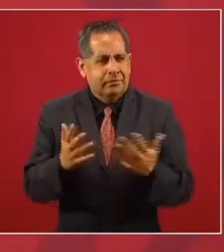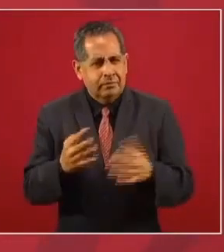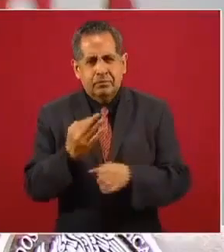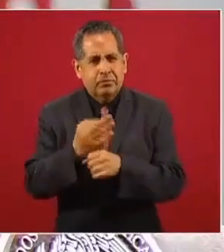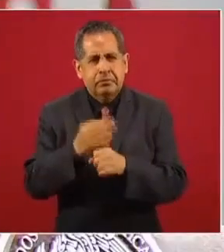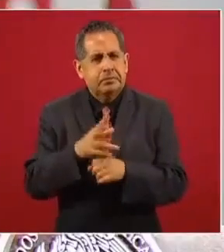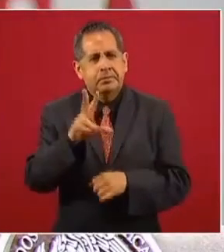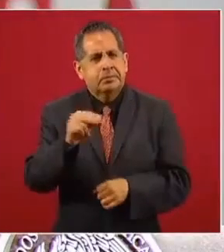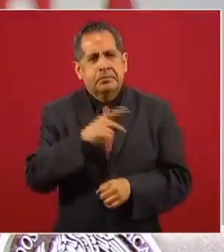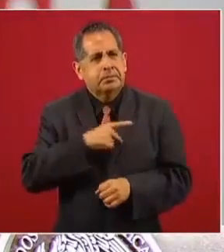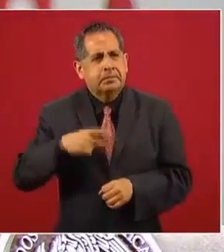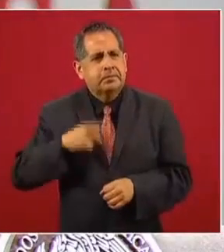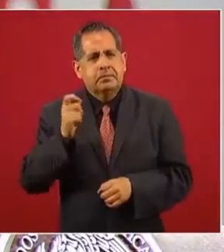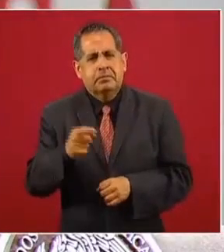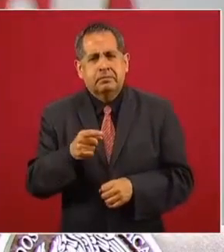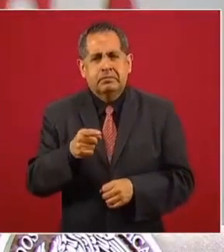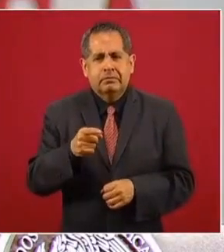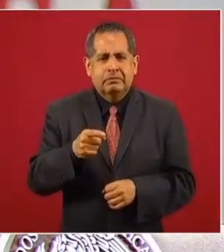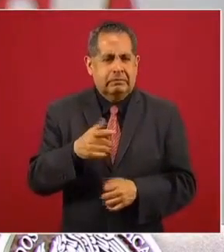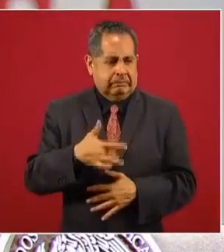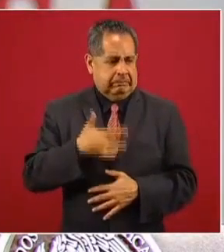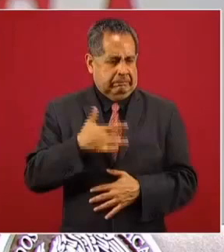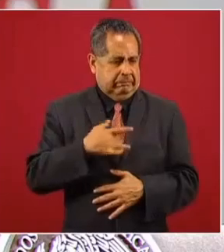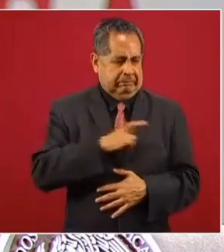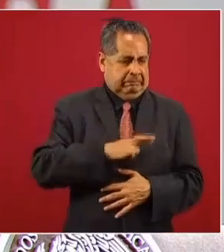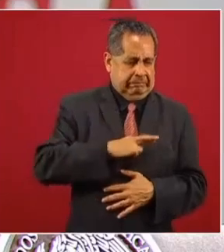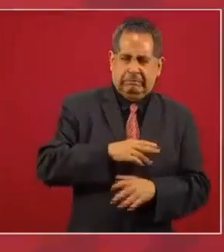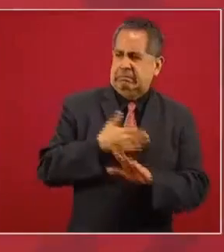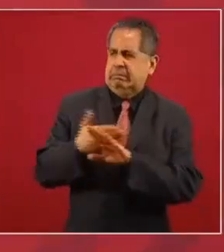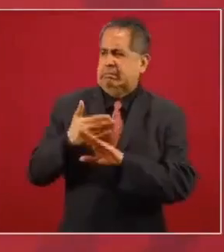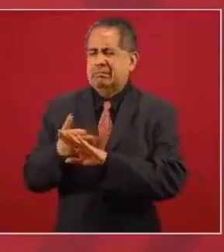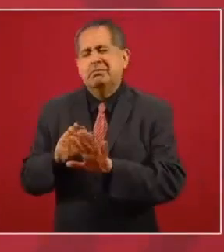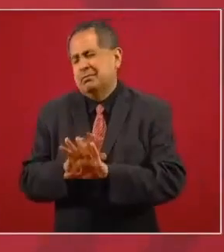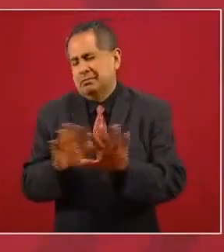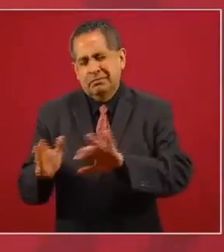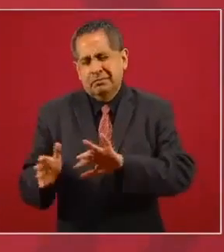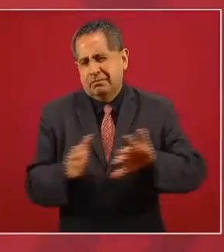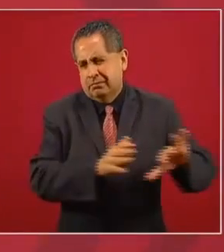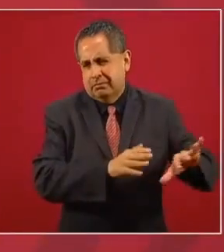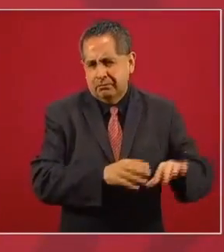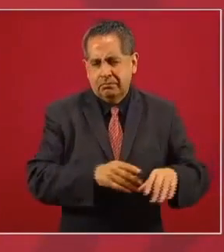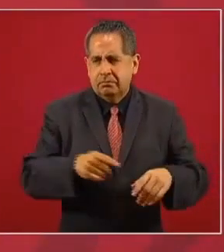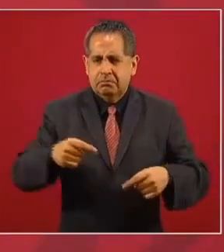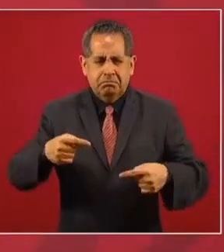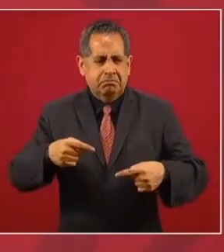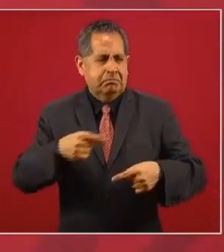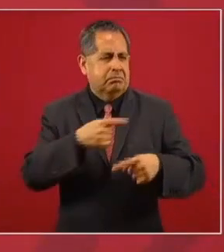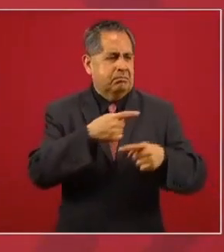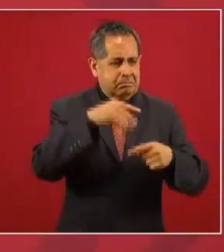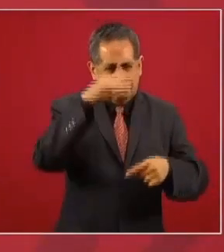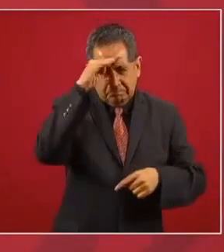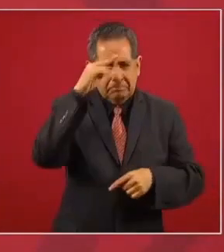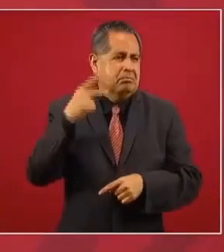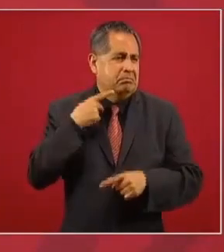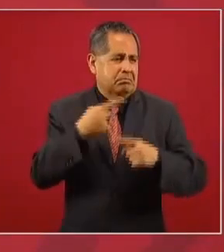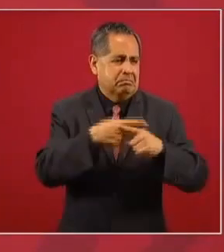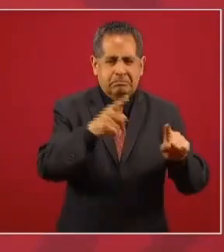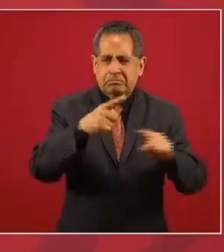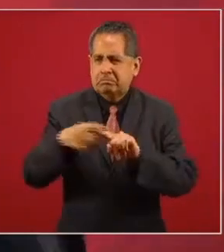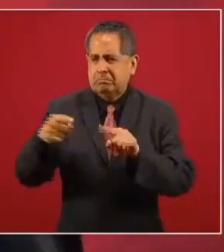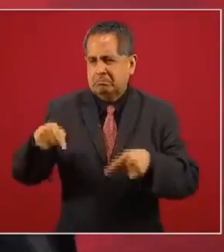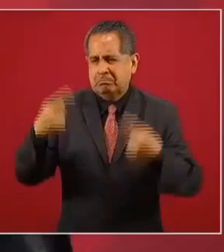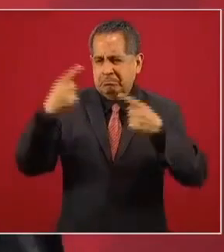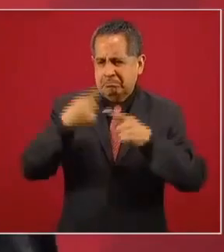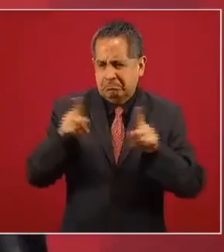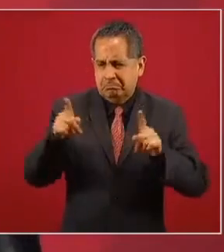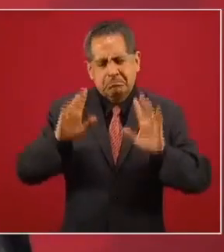mezclar las cosas. Hay diferencias políticas, eso también